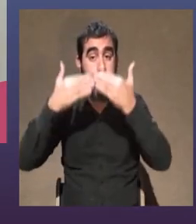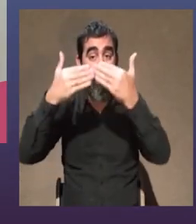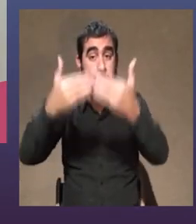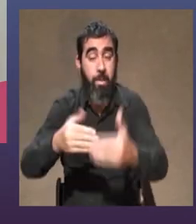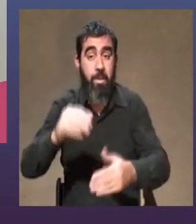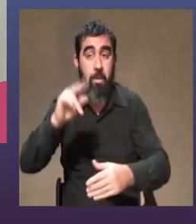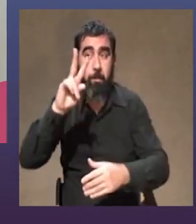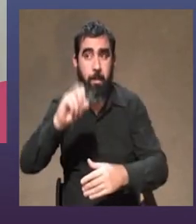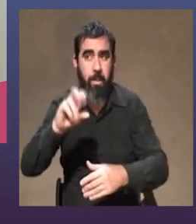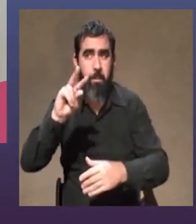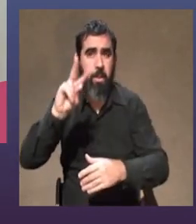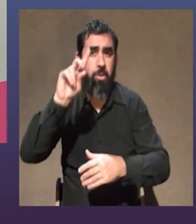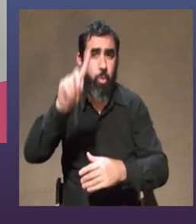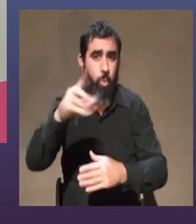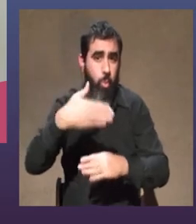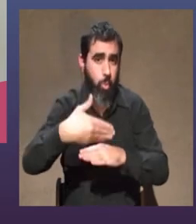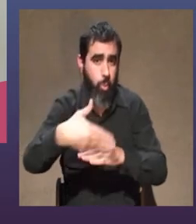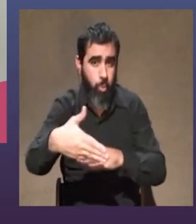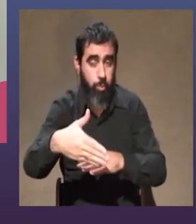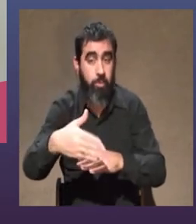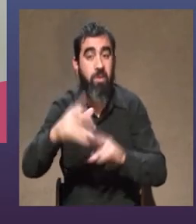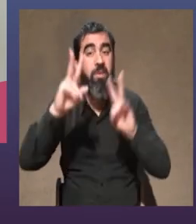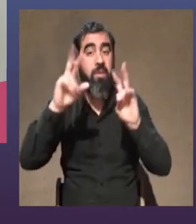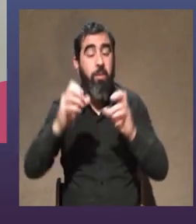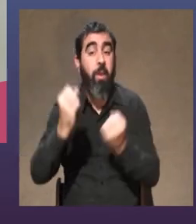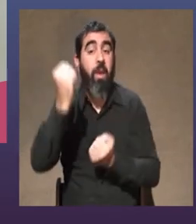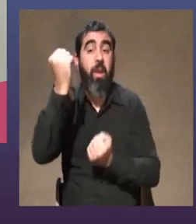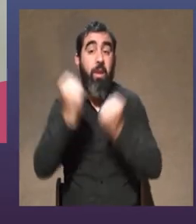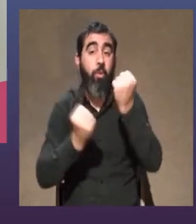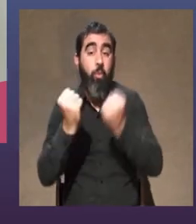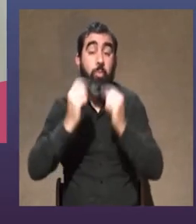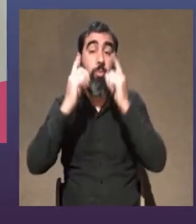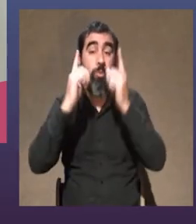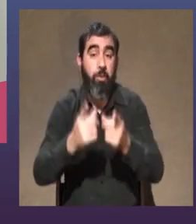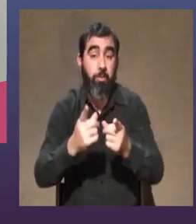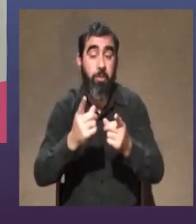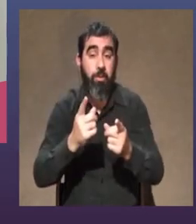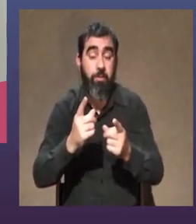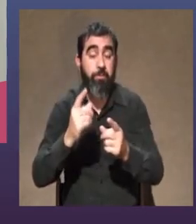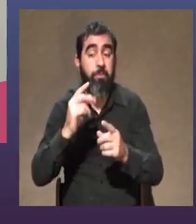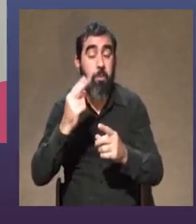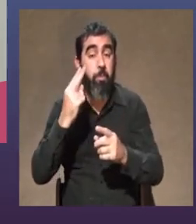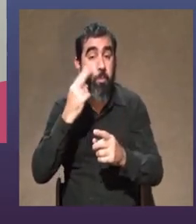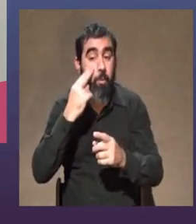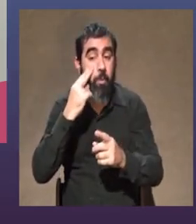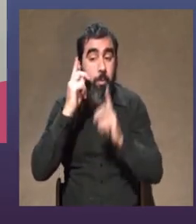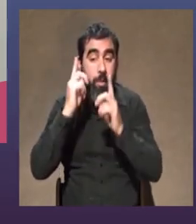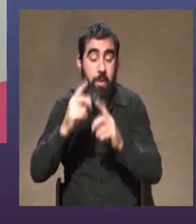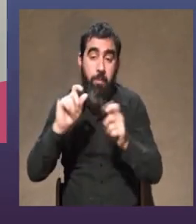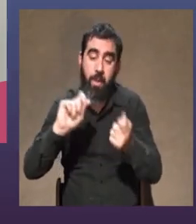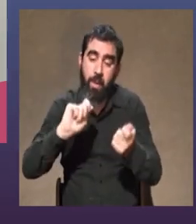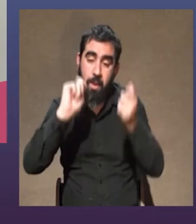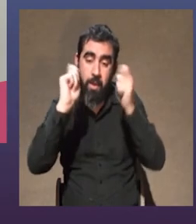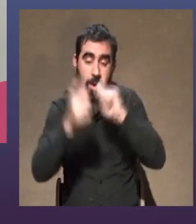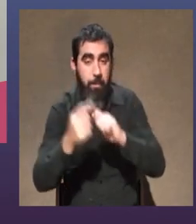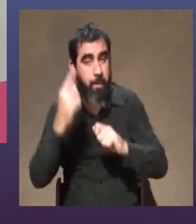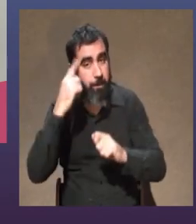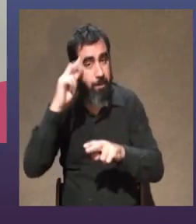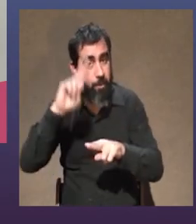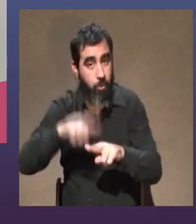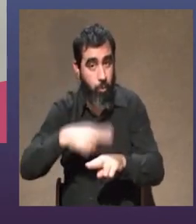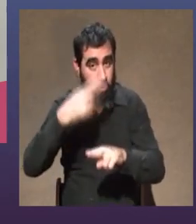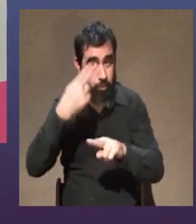2021 desde el punto de vista económico es un viaje que tenemos que reelaborar repensarlo